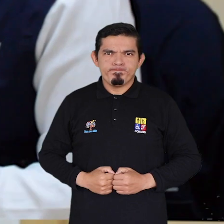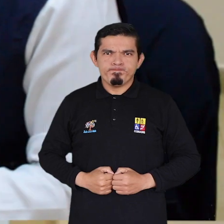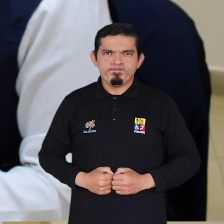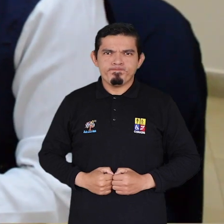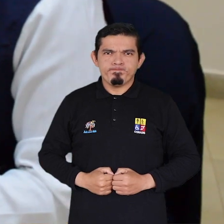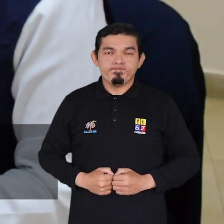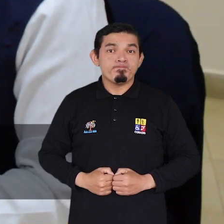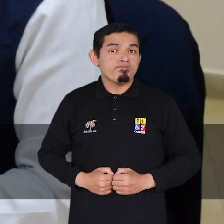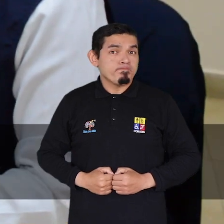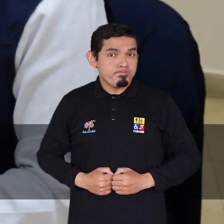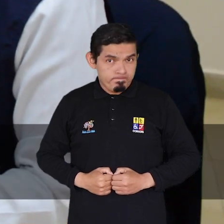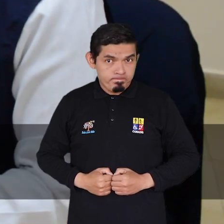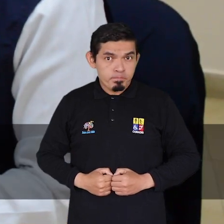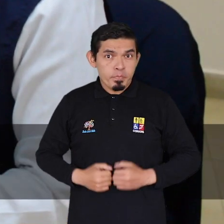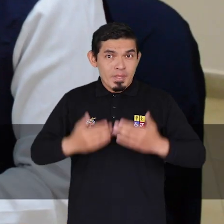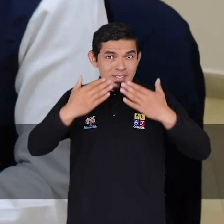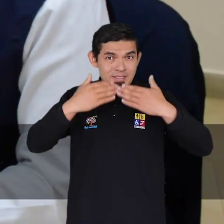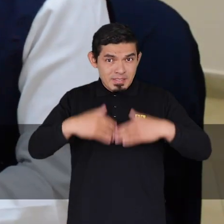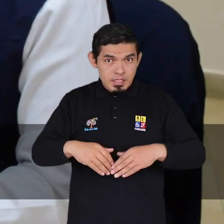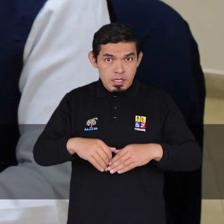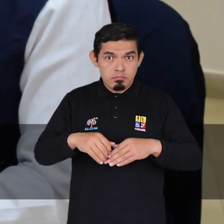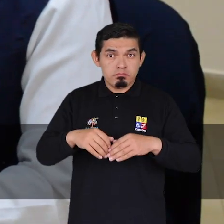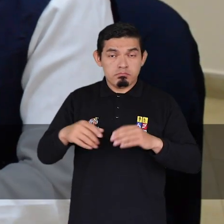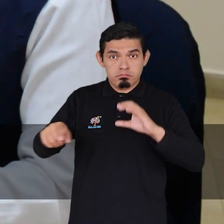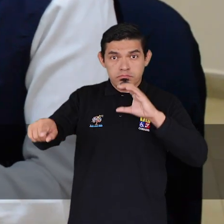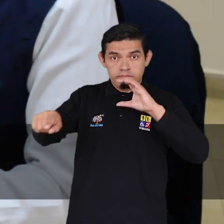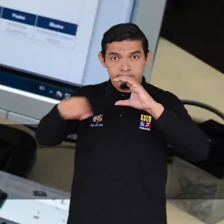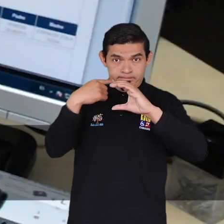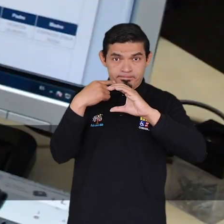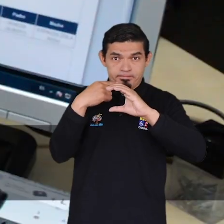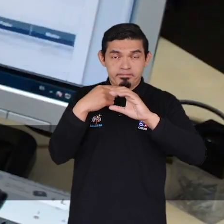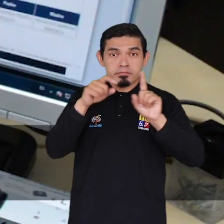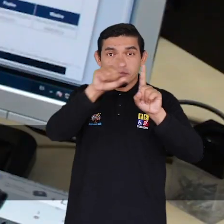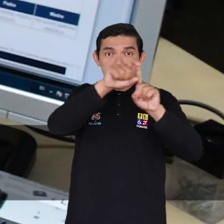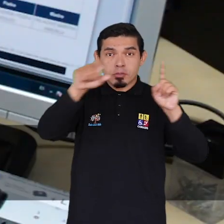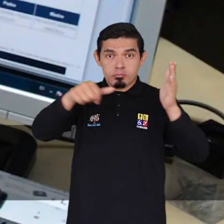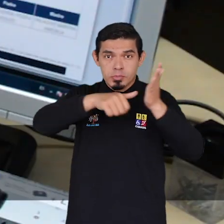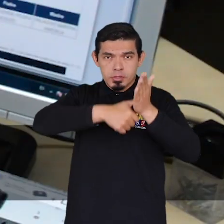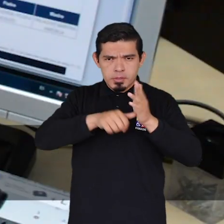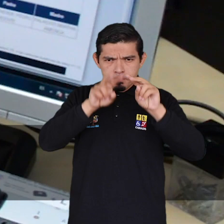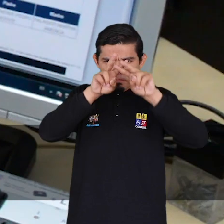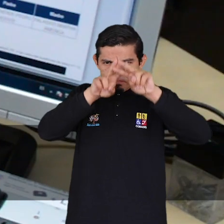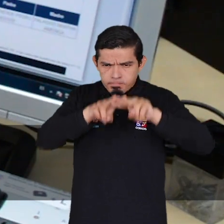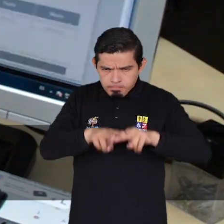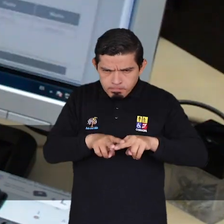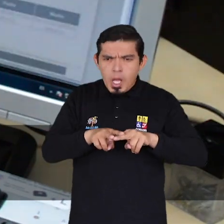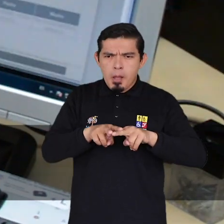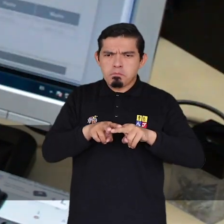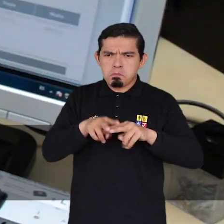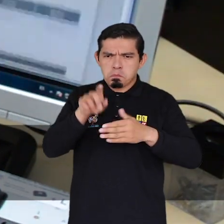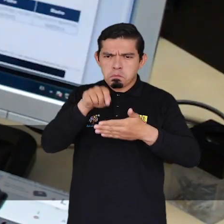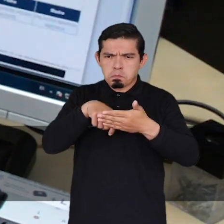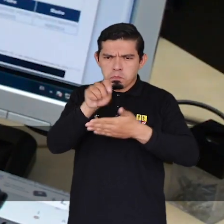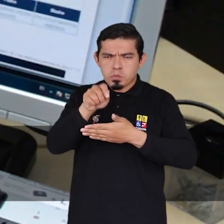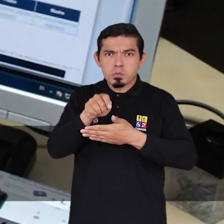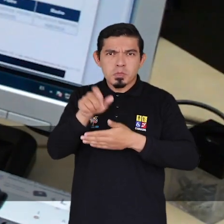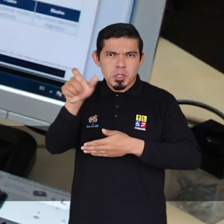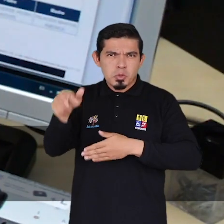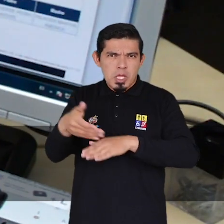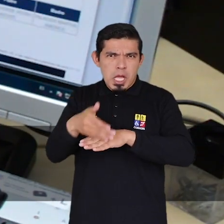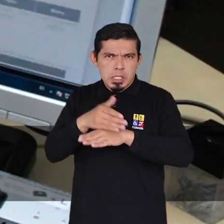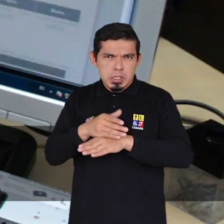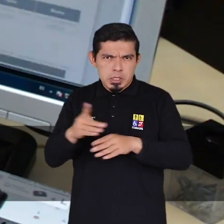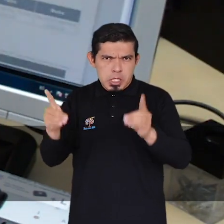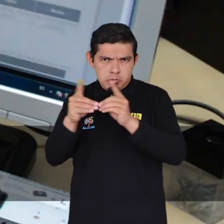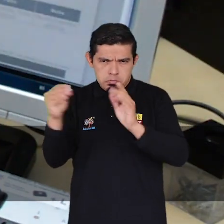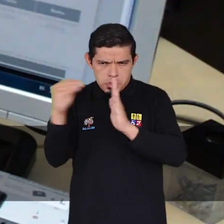Una vez recibida la solicitud, Registro Civil de Ecuador revisa y valida la información ingresada por el usuario para